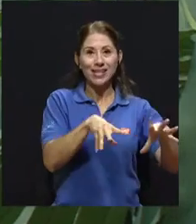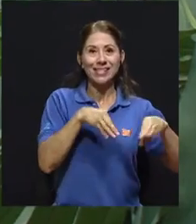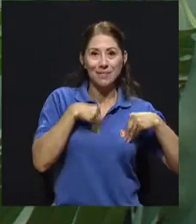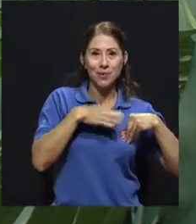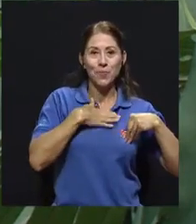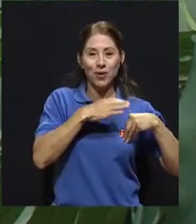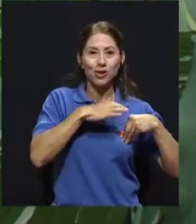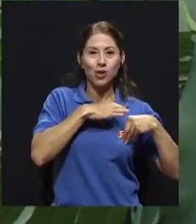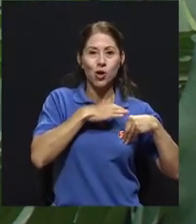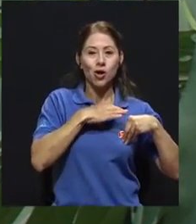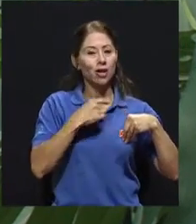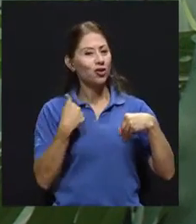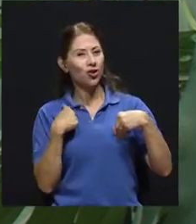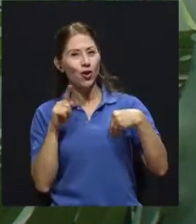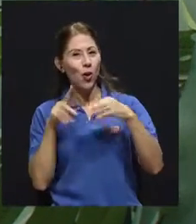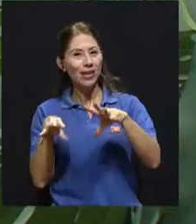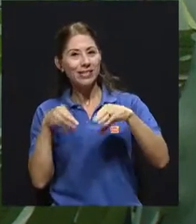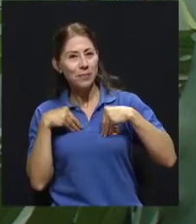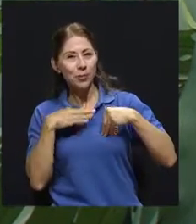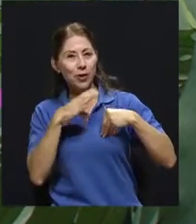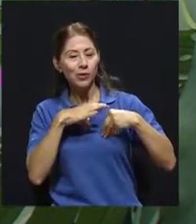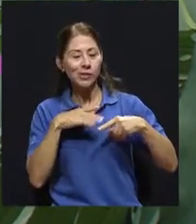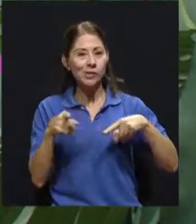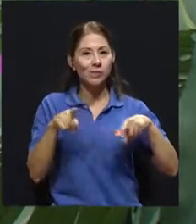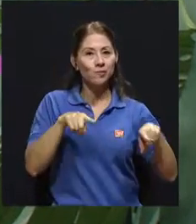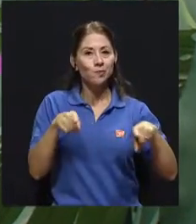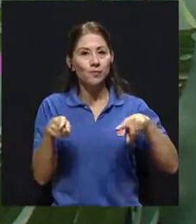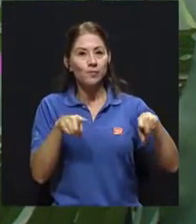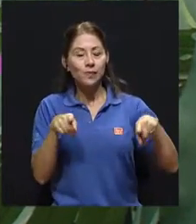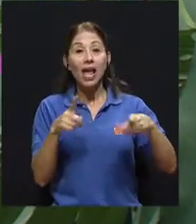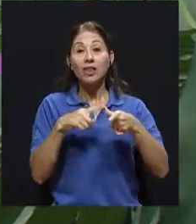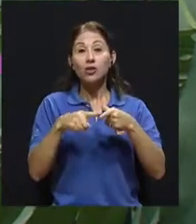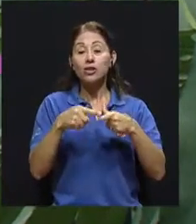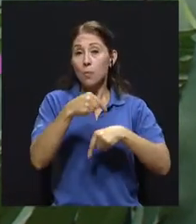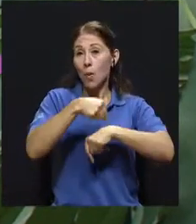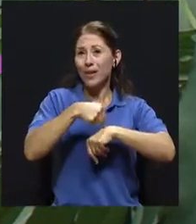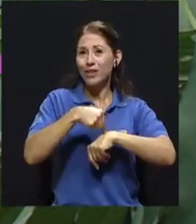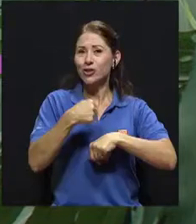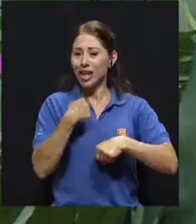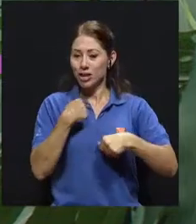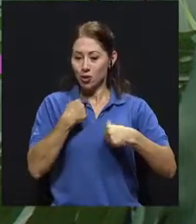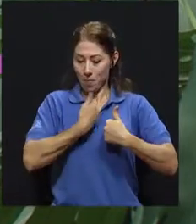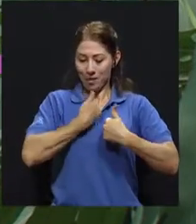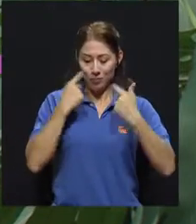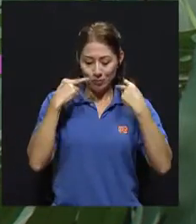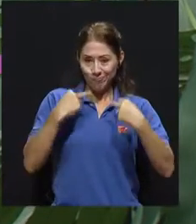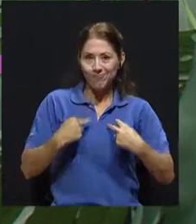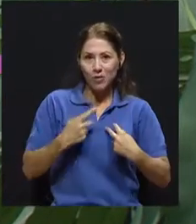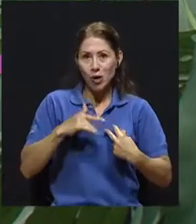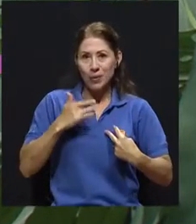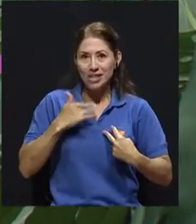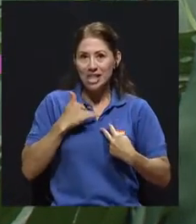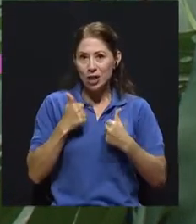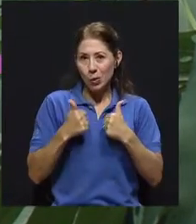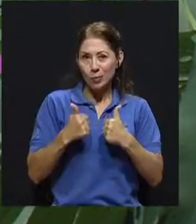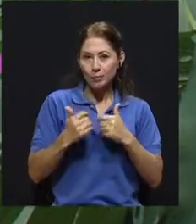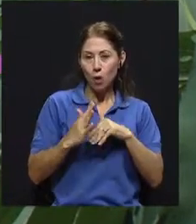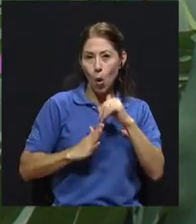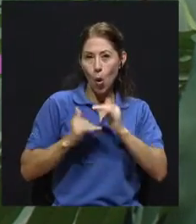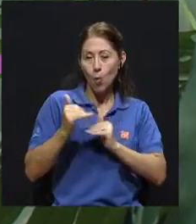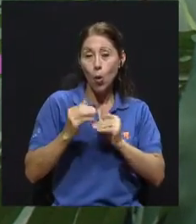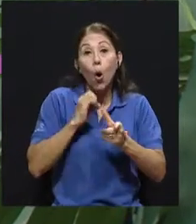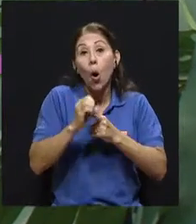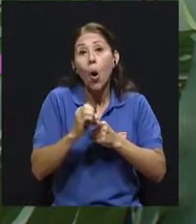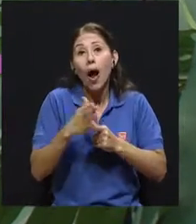Entonces, en los momentos en que yo no me siento cómodo o viene alguna situación médica y se me dice,